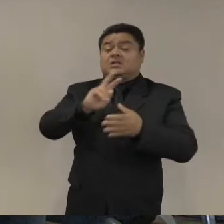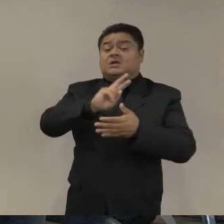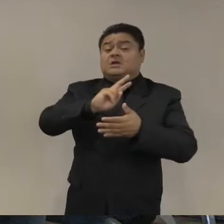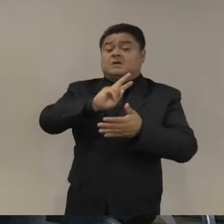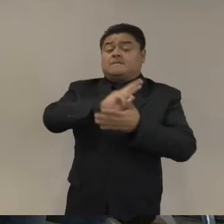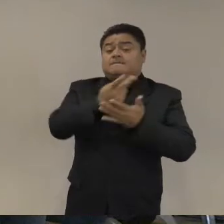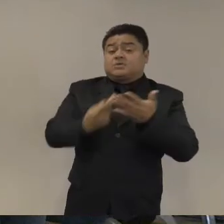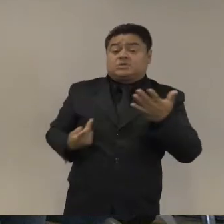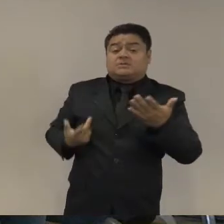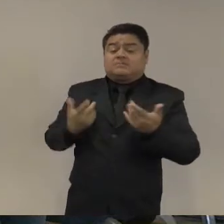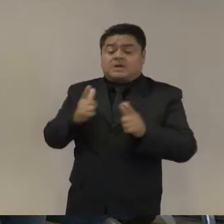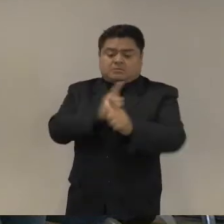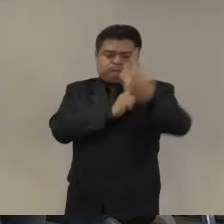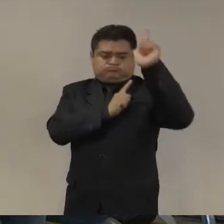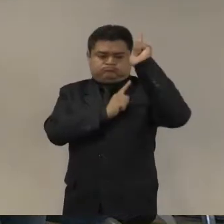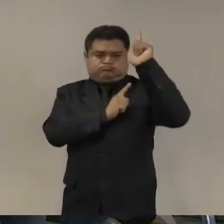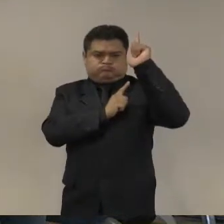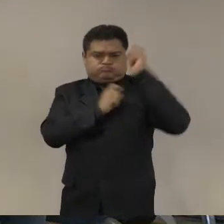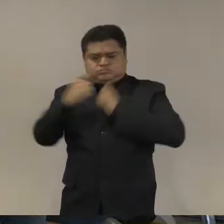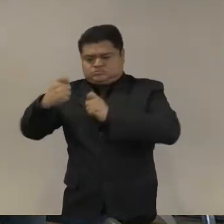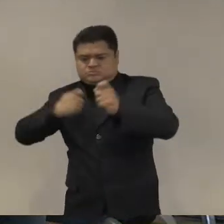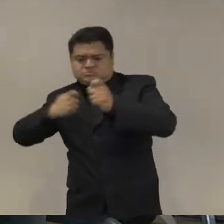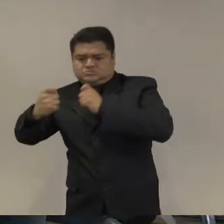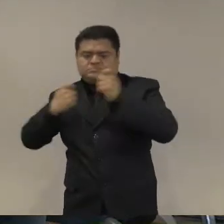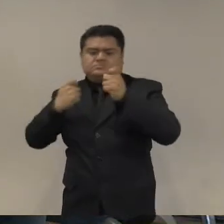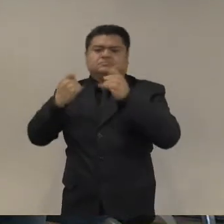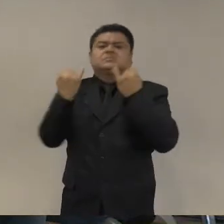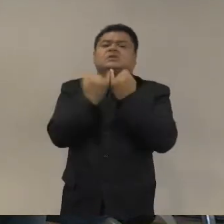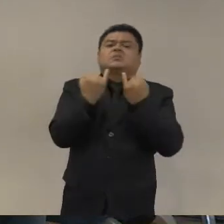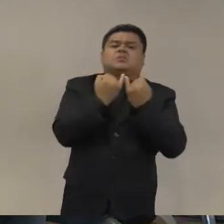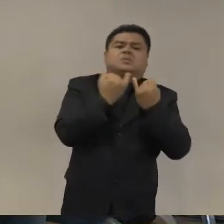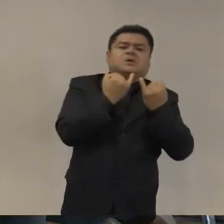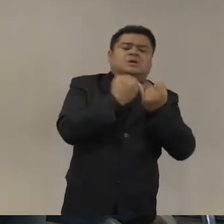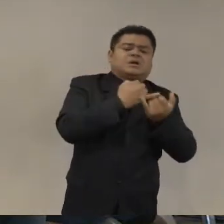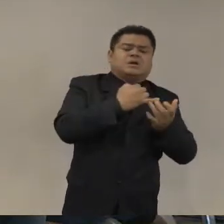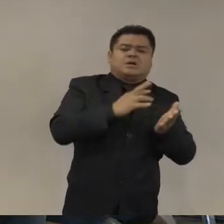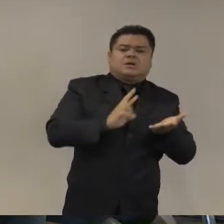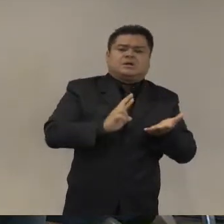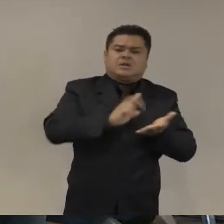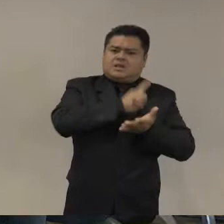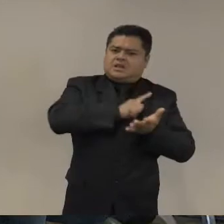la política antidrogas junto con esos pilares